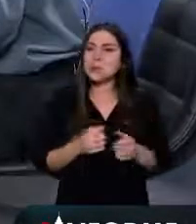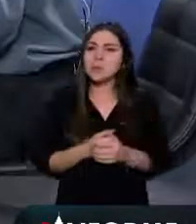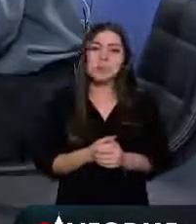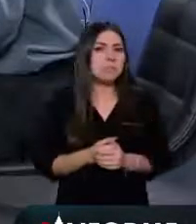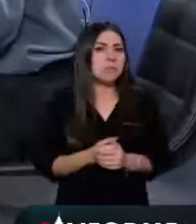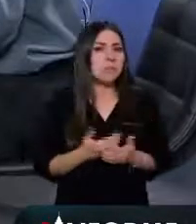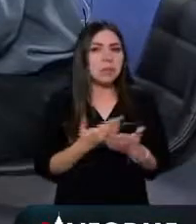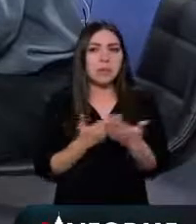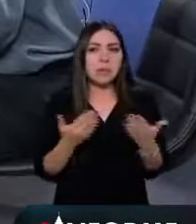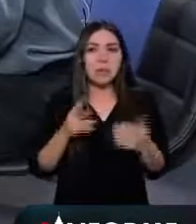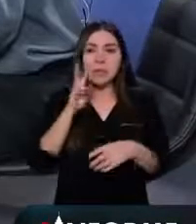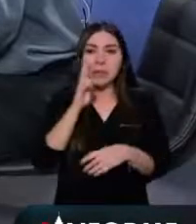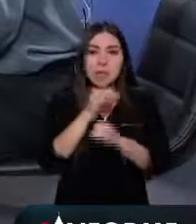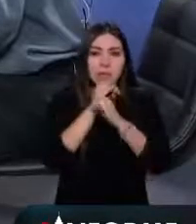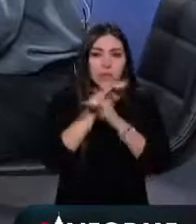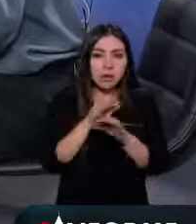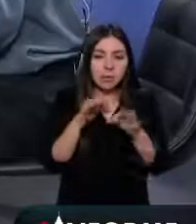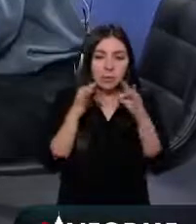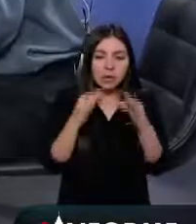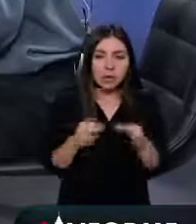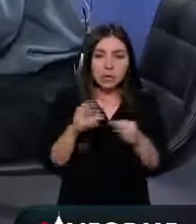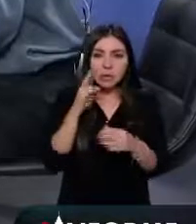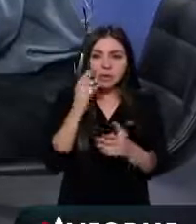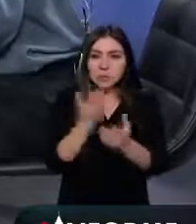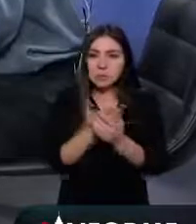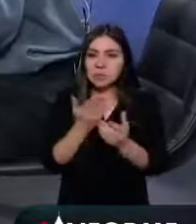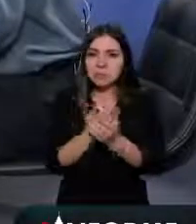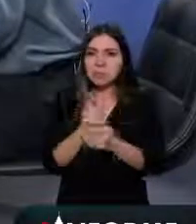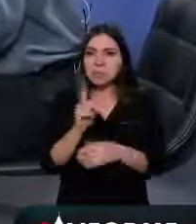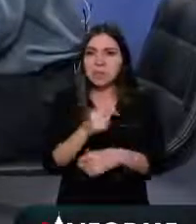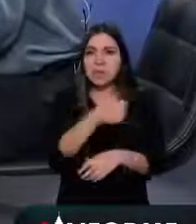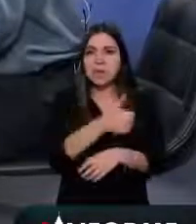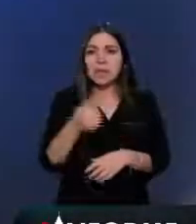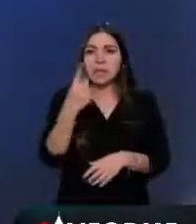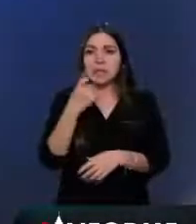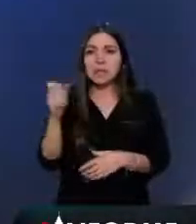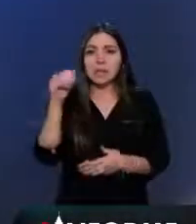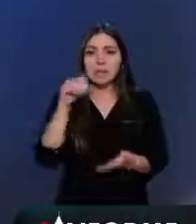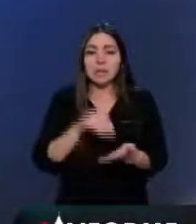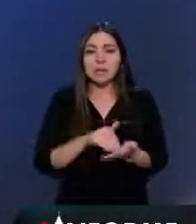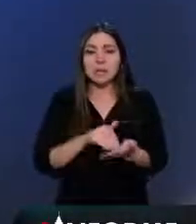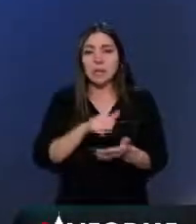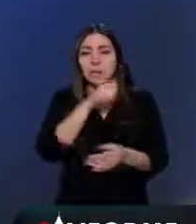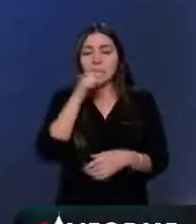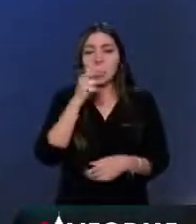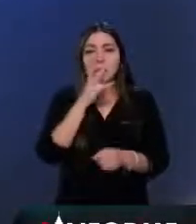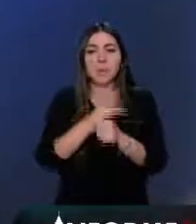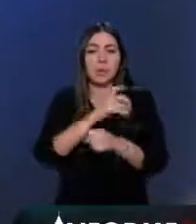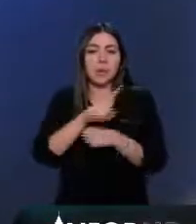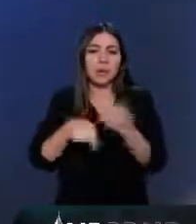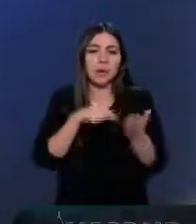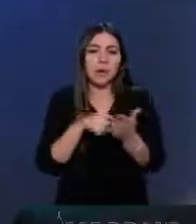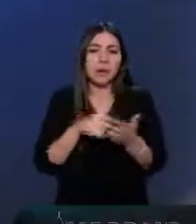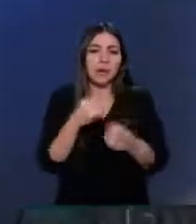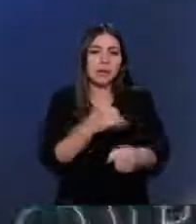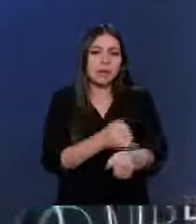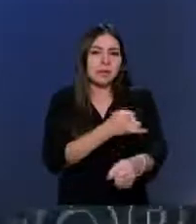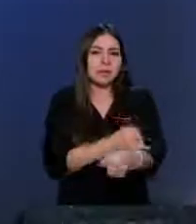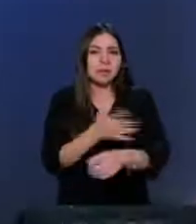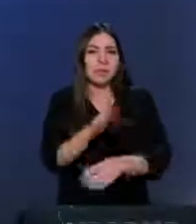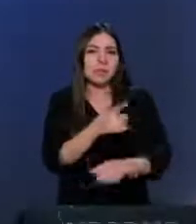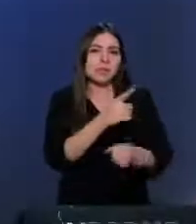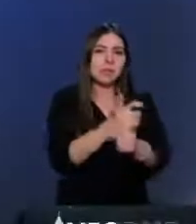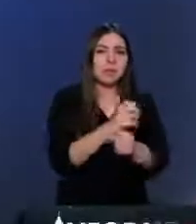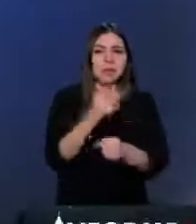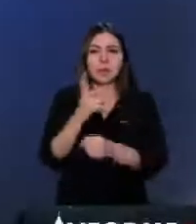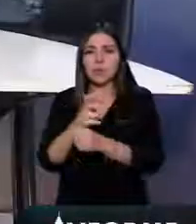se sostiene con los datos específicos de las carpetas. Taza por 100 mil, Benito Juárez está en cuarto lugar e Iztapalapa debe estar en séptimo,